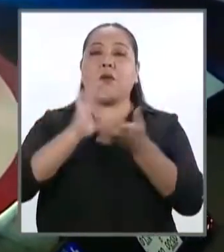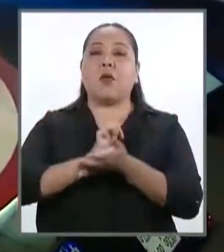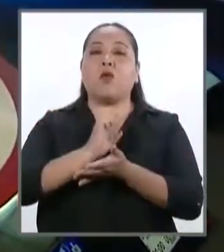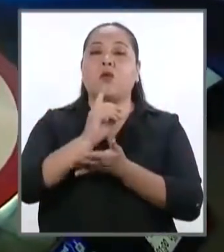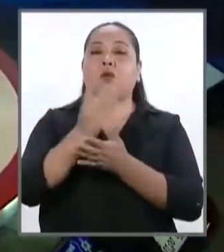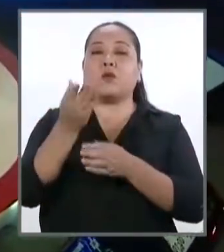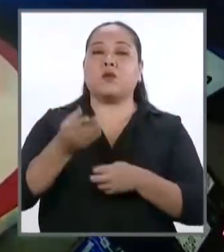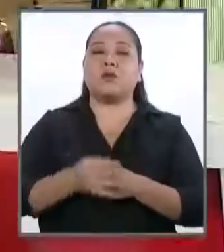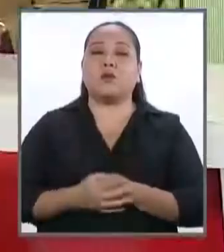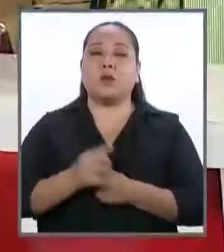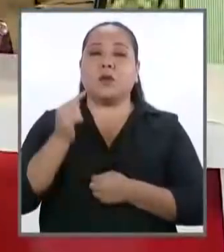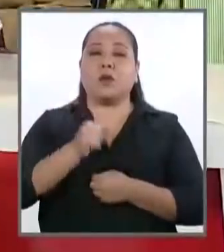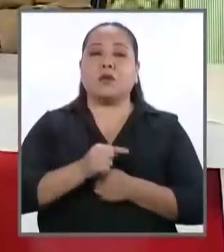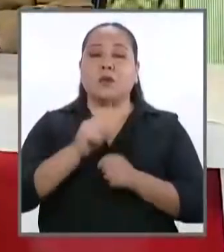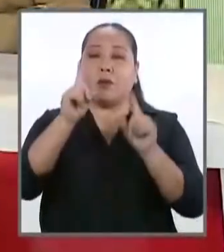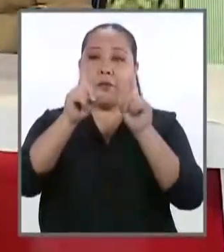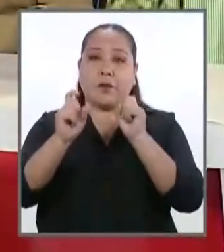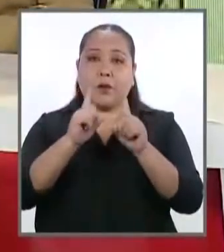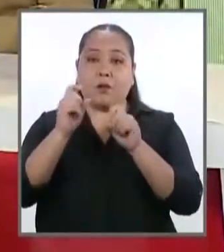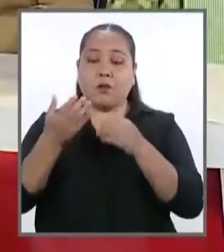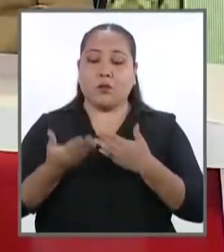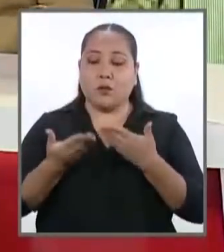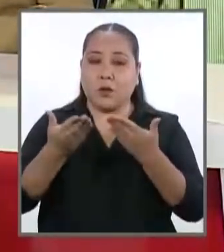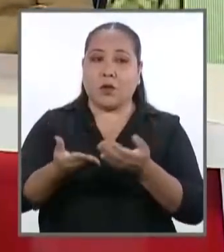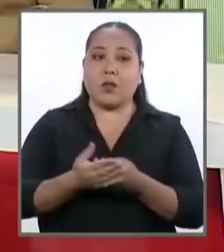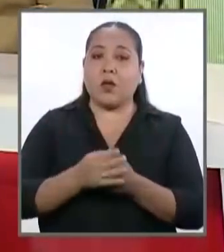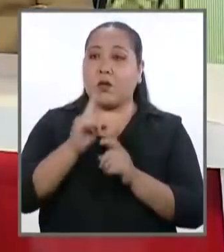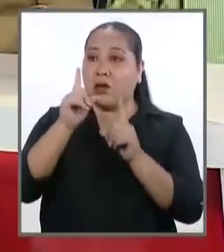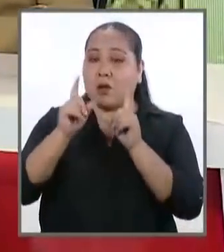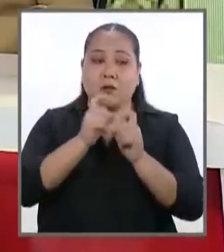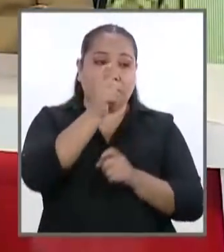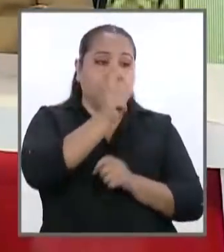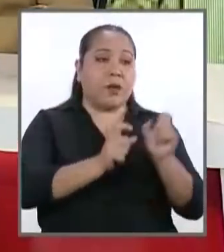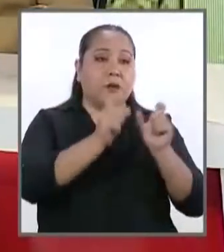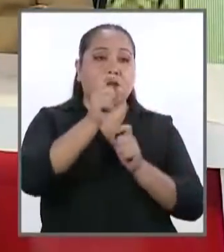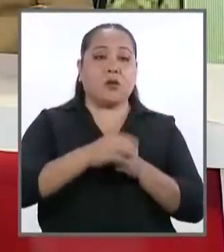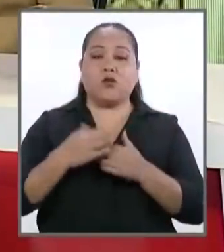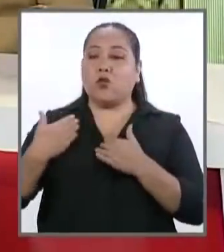partir de estas preguntas que han formulado los ciudadanos, Mónica, a través de un largo proceso. Gracias.